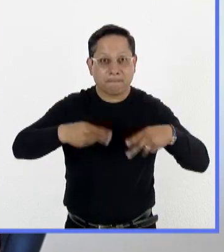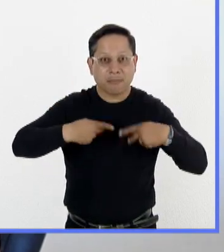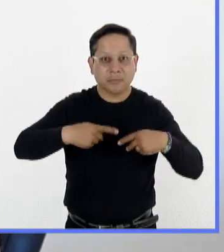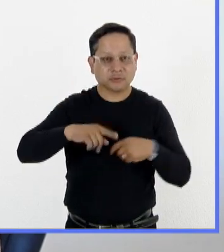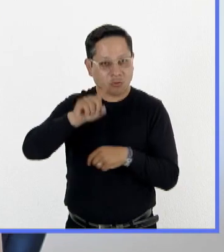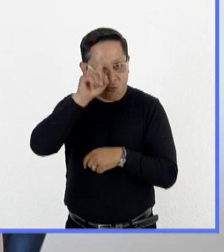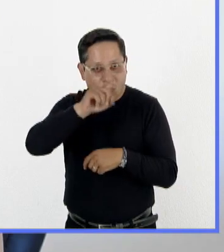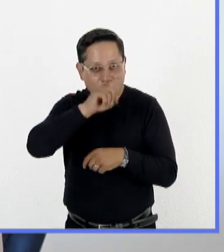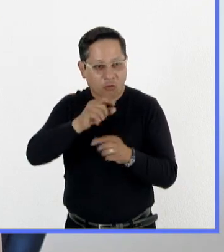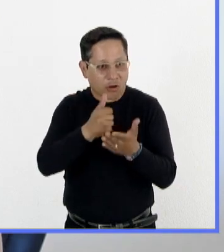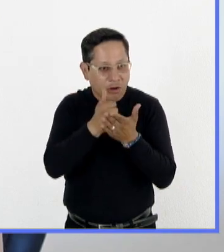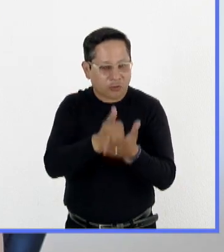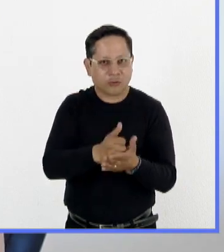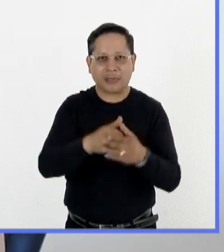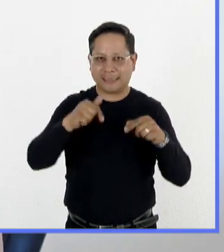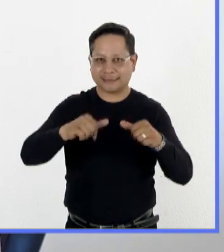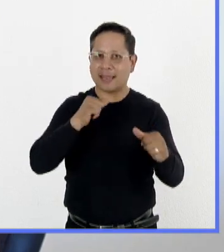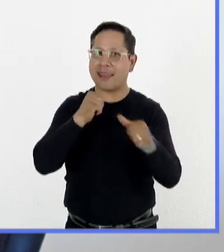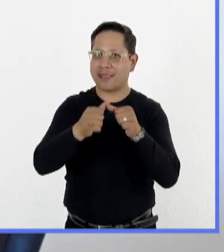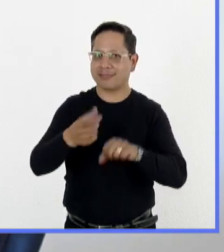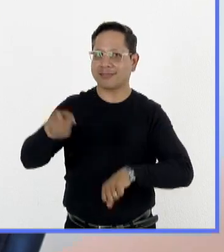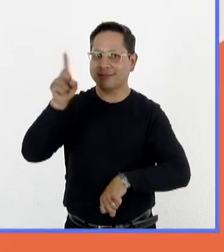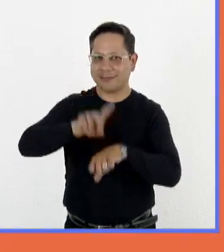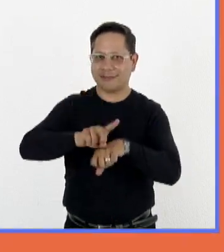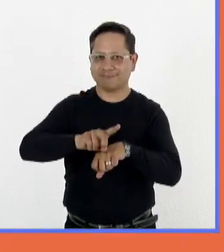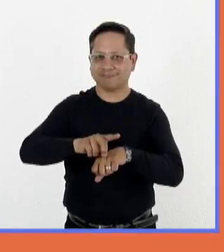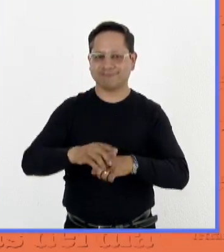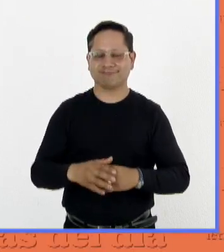tutoría de novela. Estas fueron las letras del día.